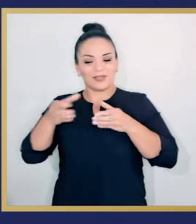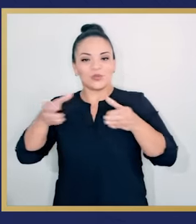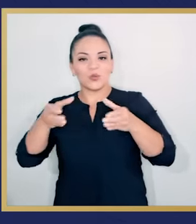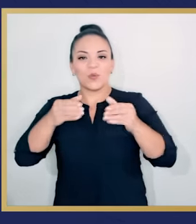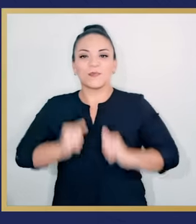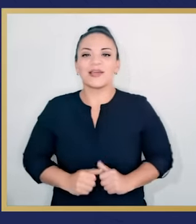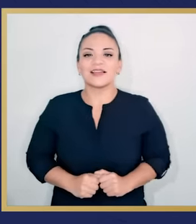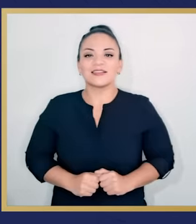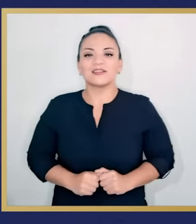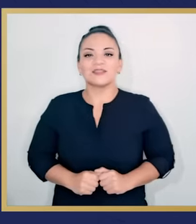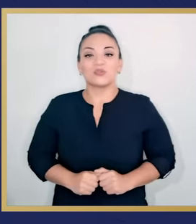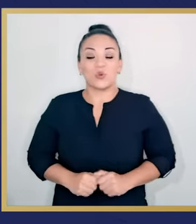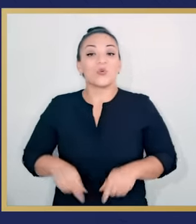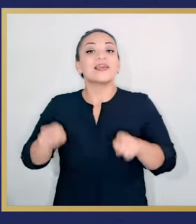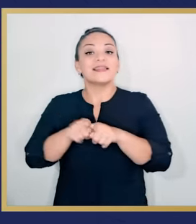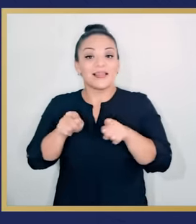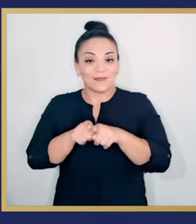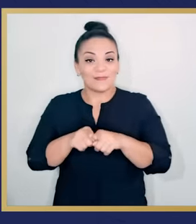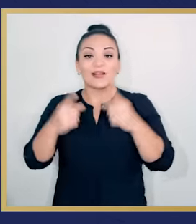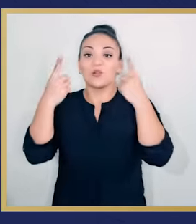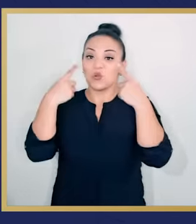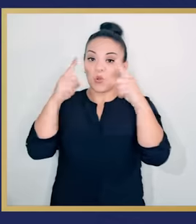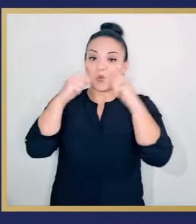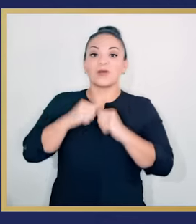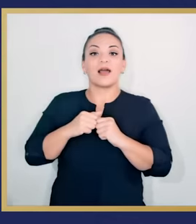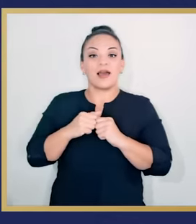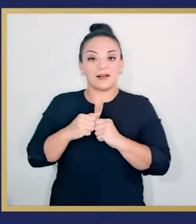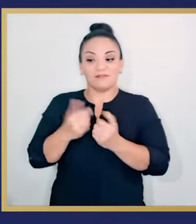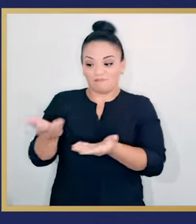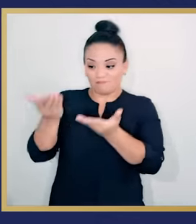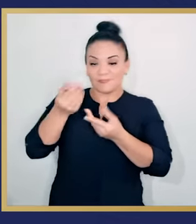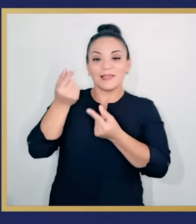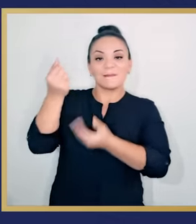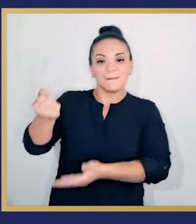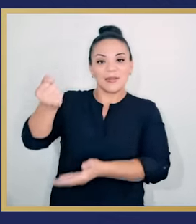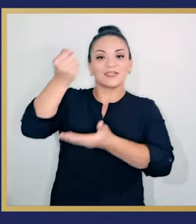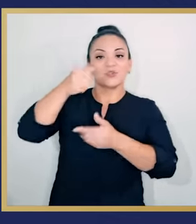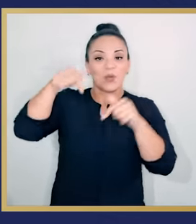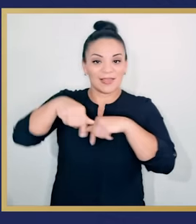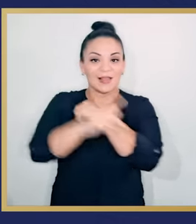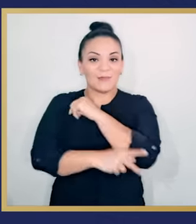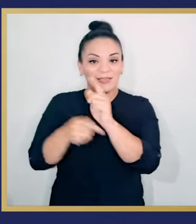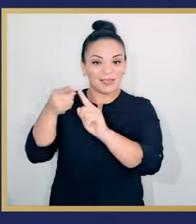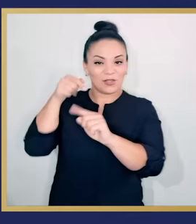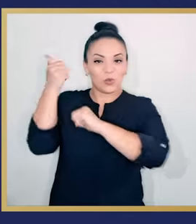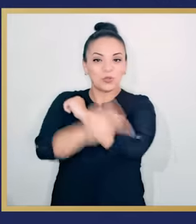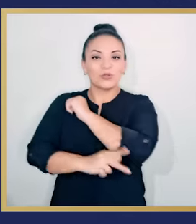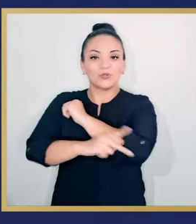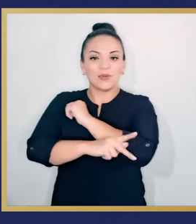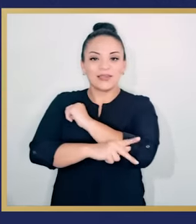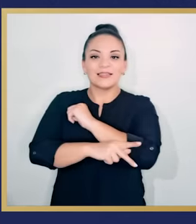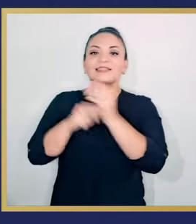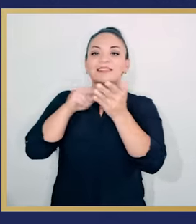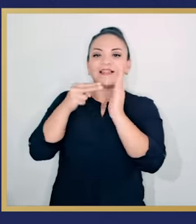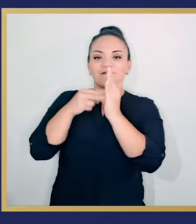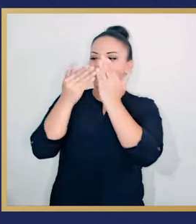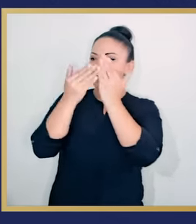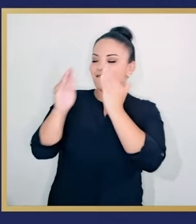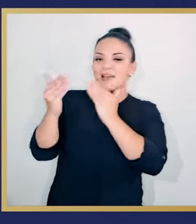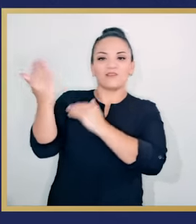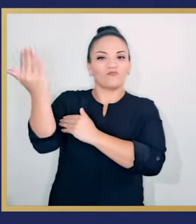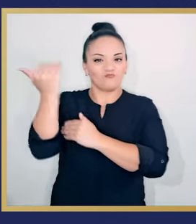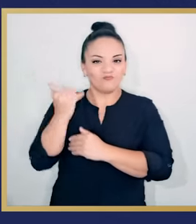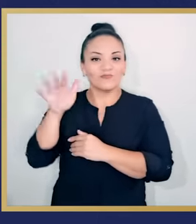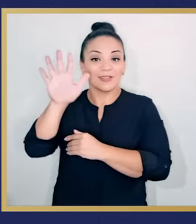de nuestras fronteras comerciales y fuentes de inversión en nuestro país, hemos abierto las